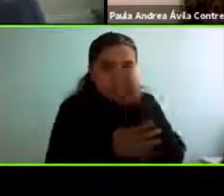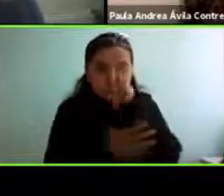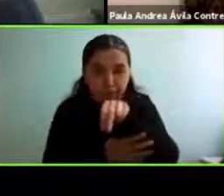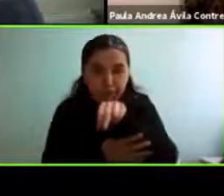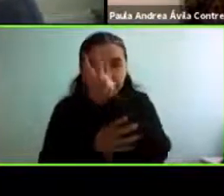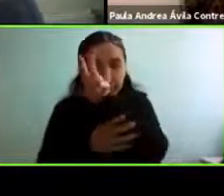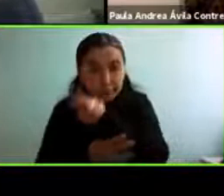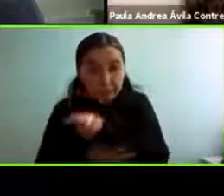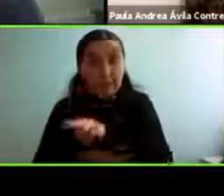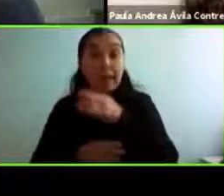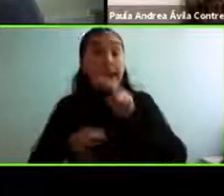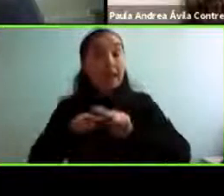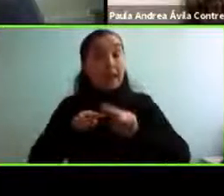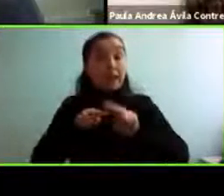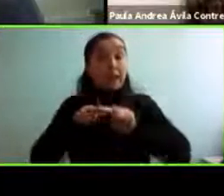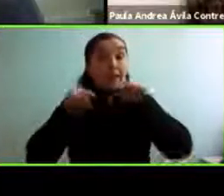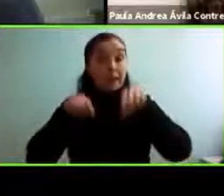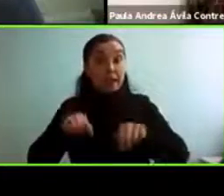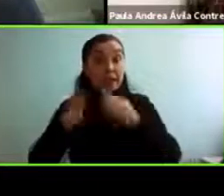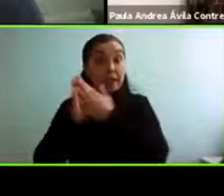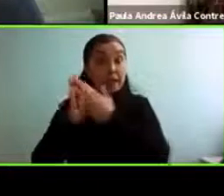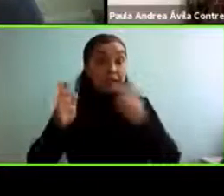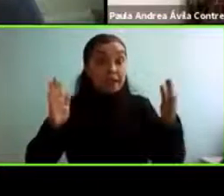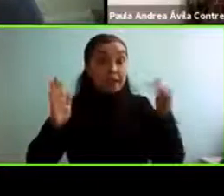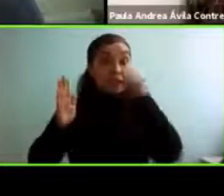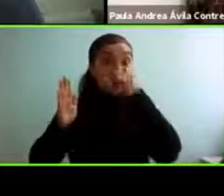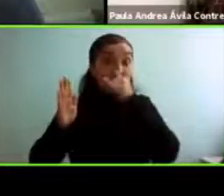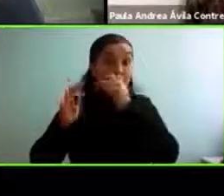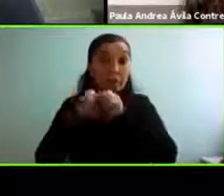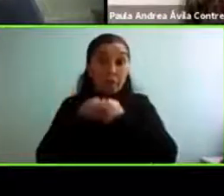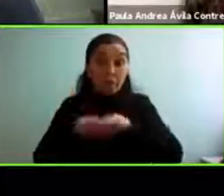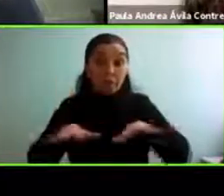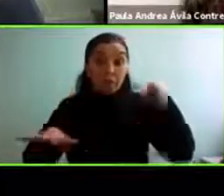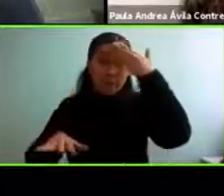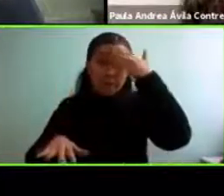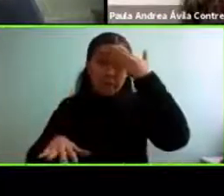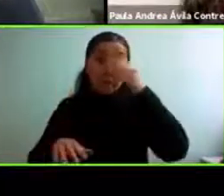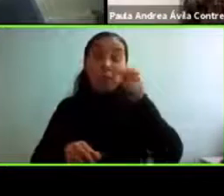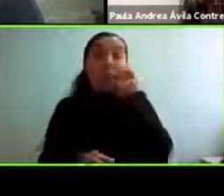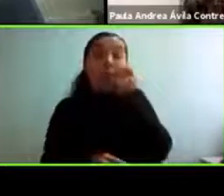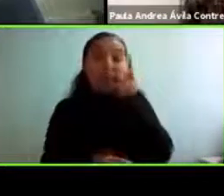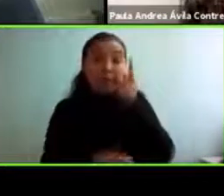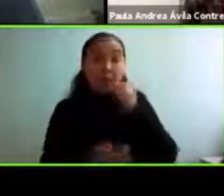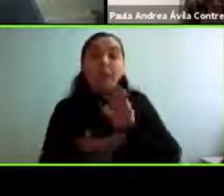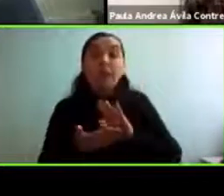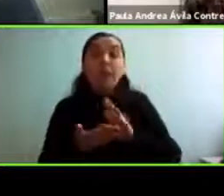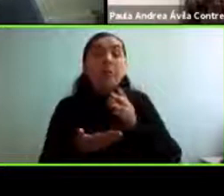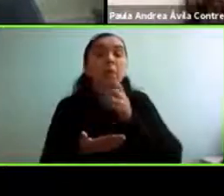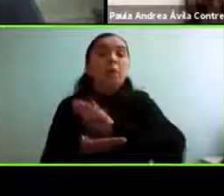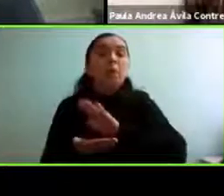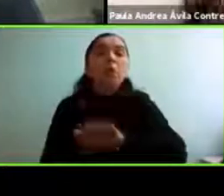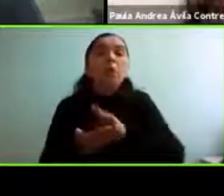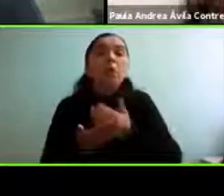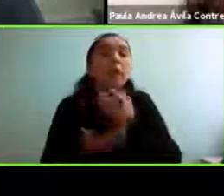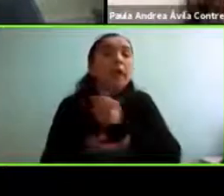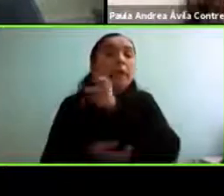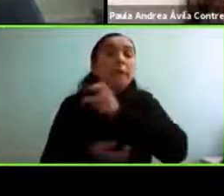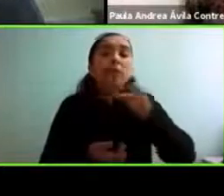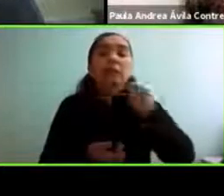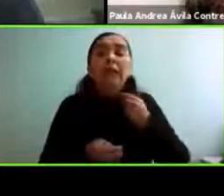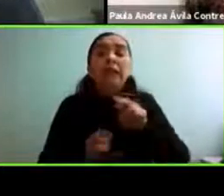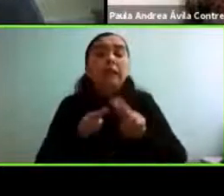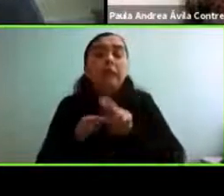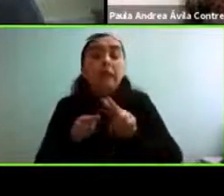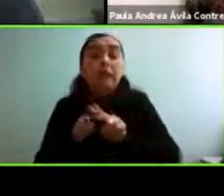para saber cómo se las está arreglando la gente en esta en este